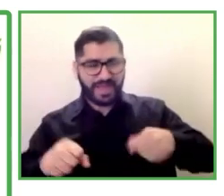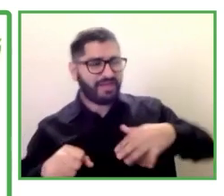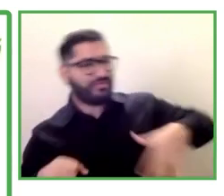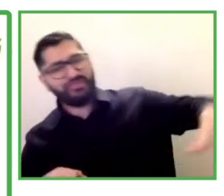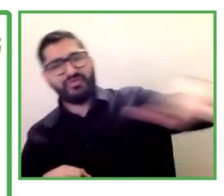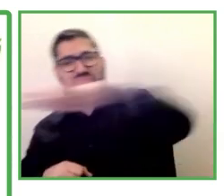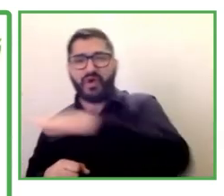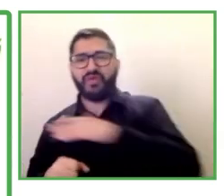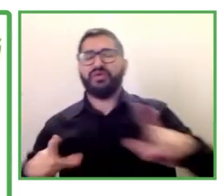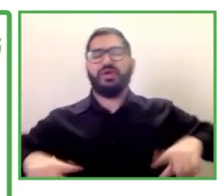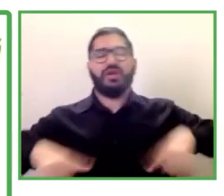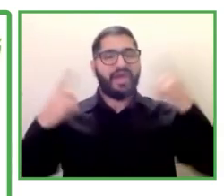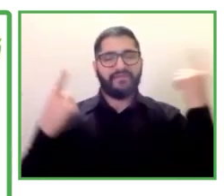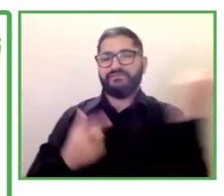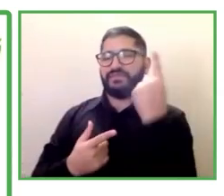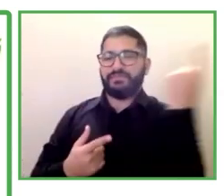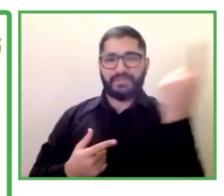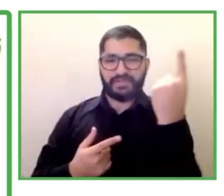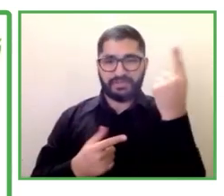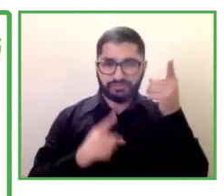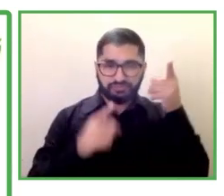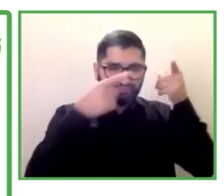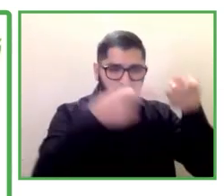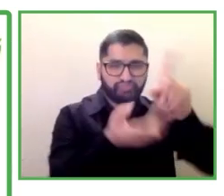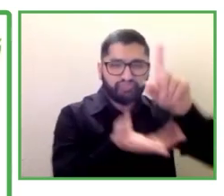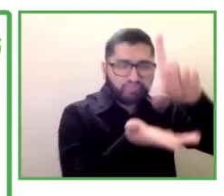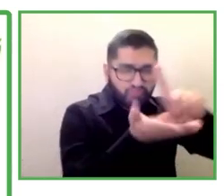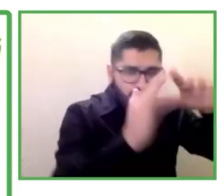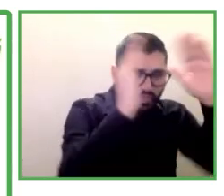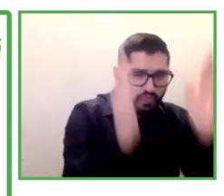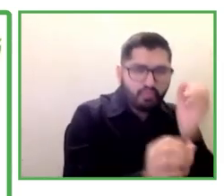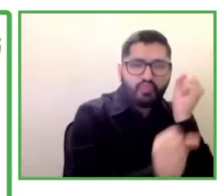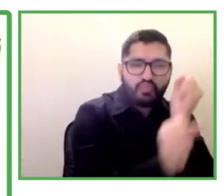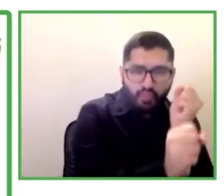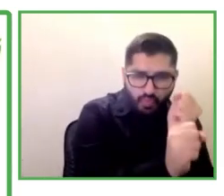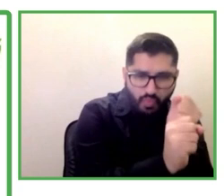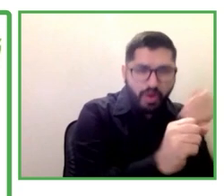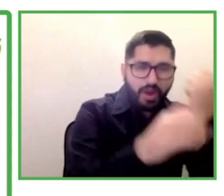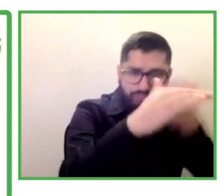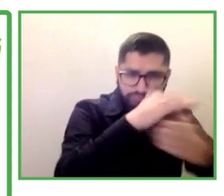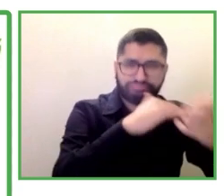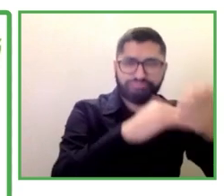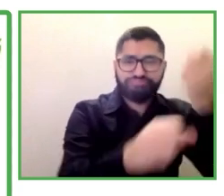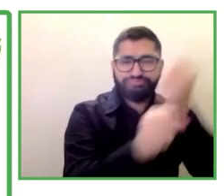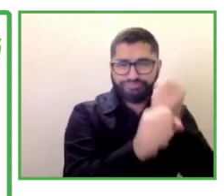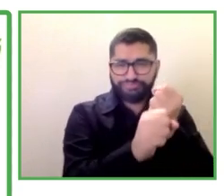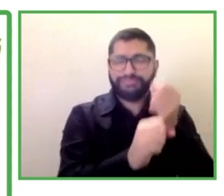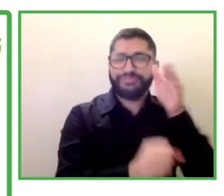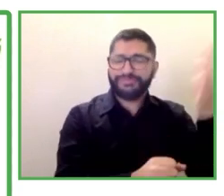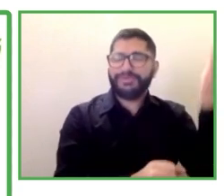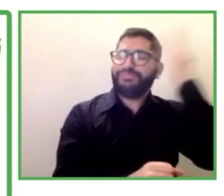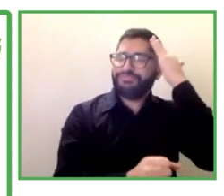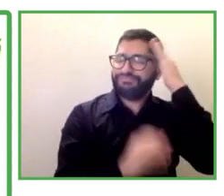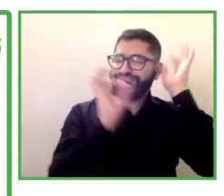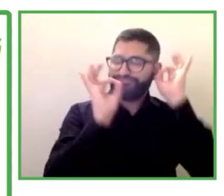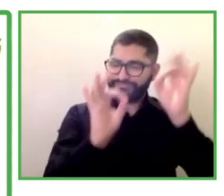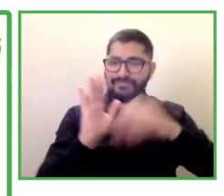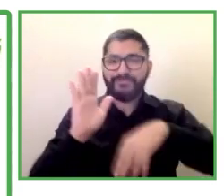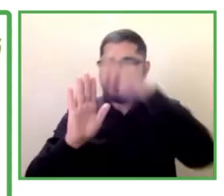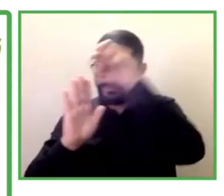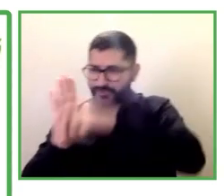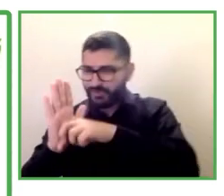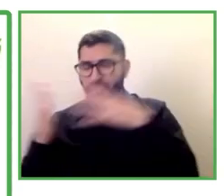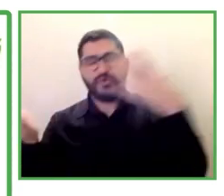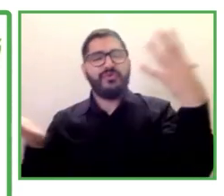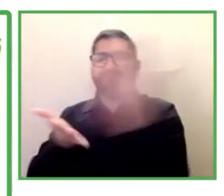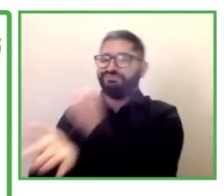que se demuestra con claridad que este programa a la luz de estas circunstancias a la luz de estos testimonios creo que se